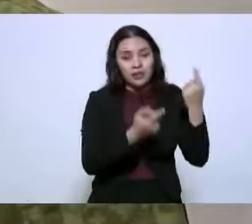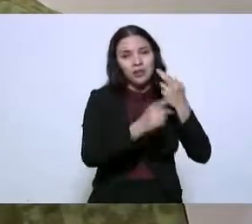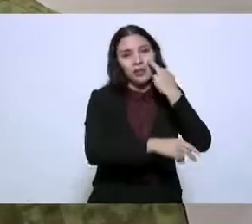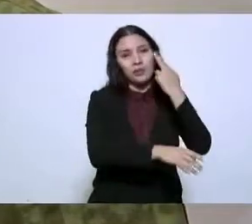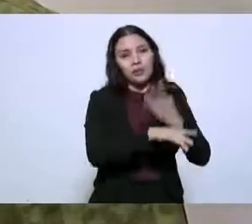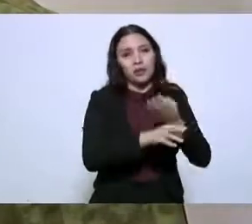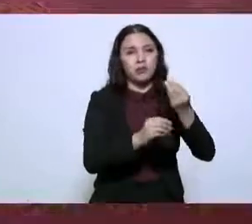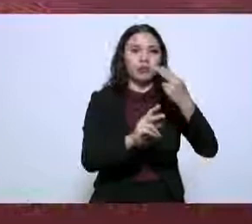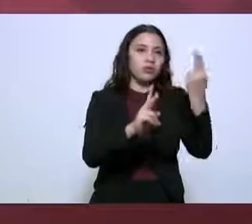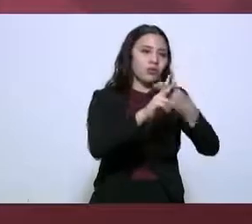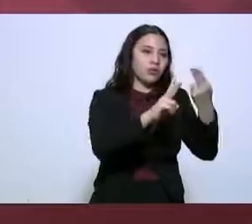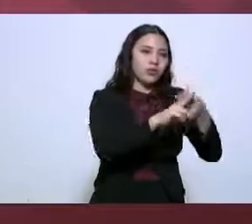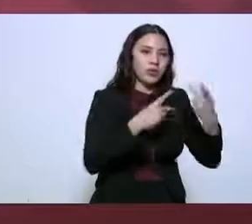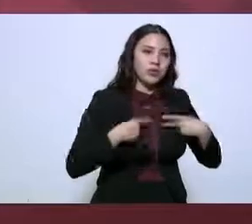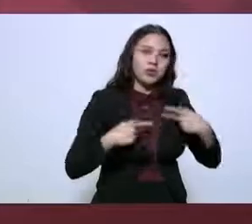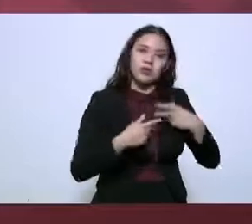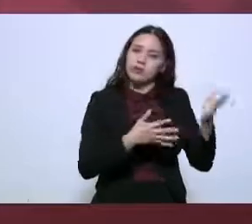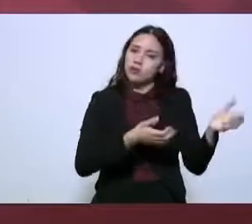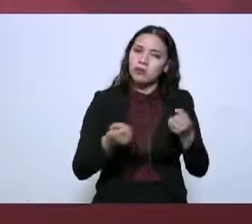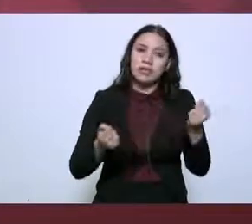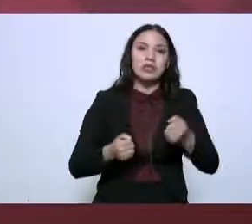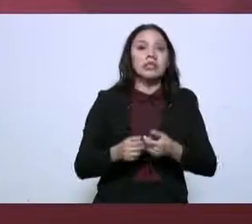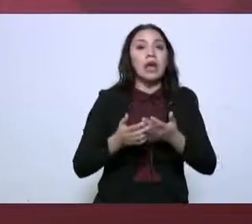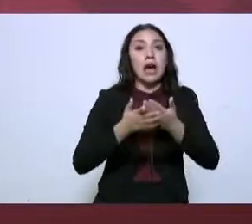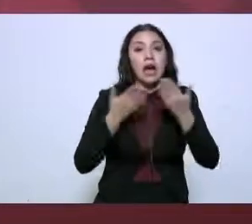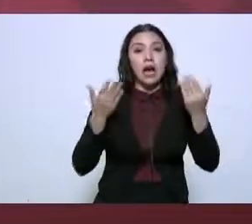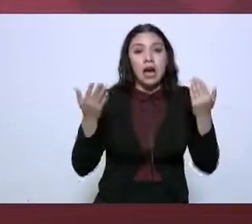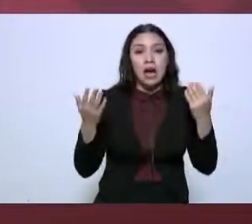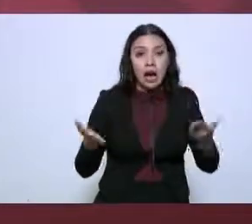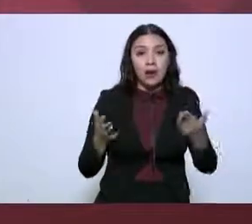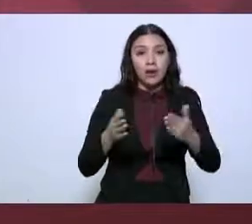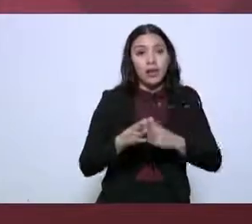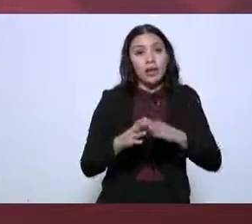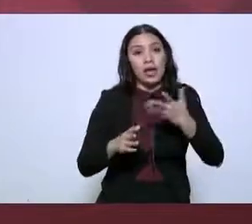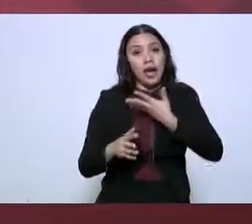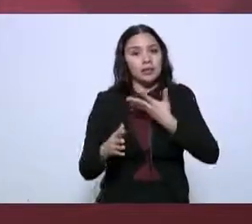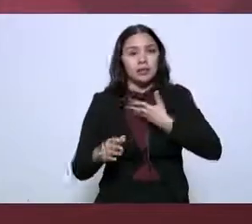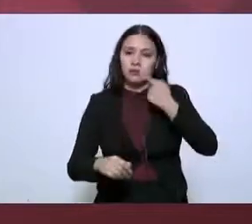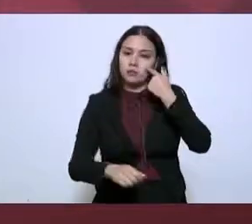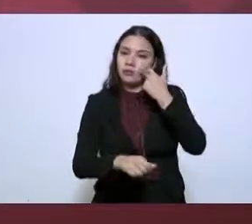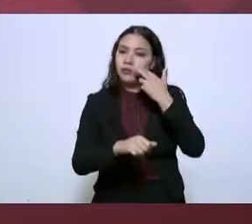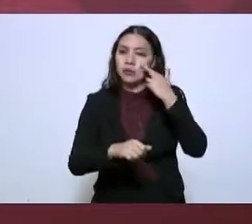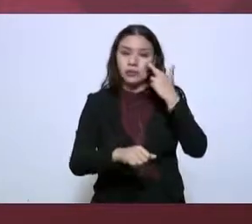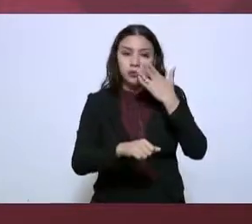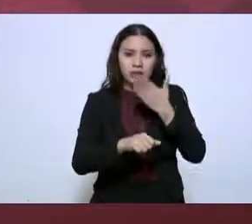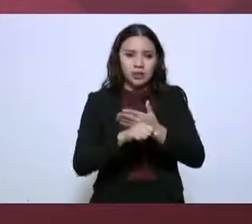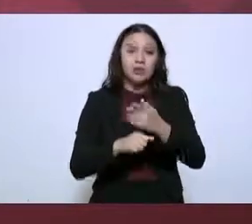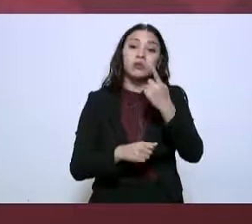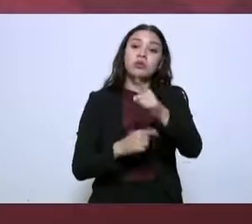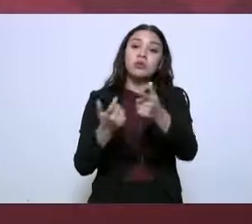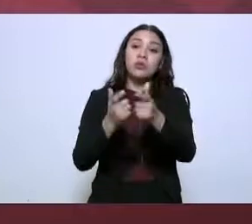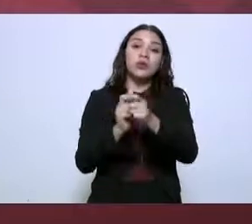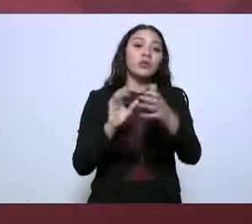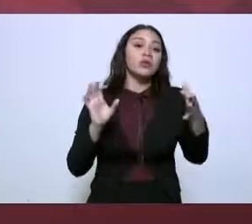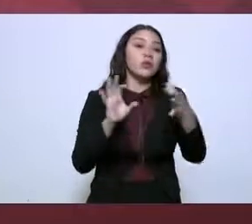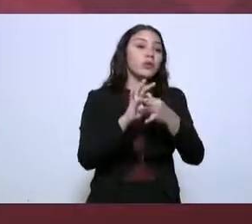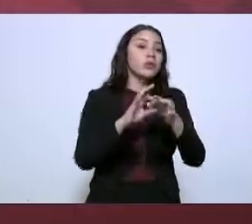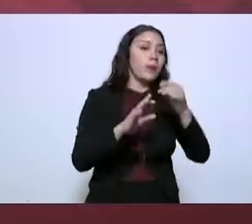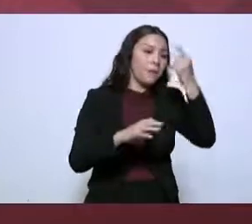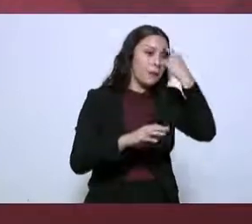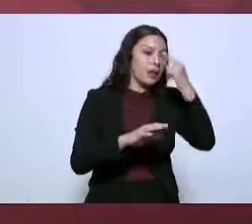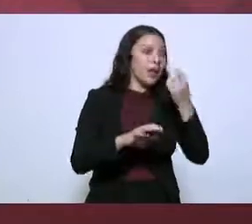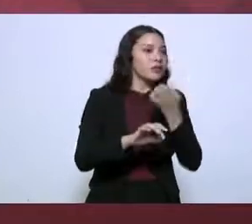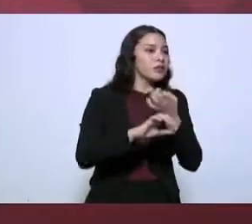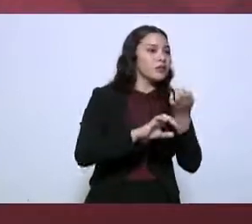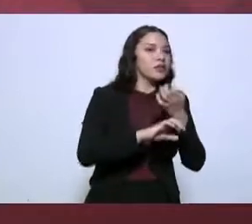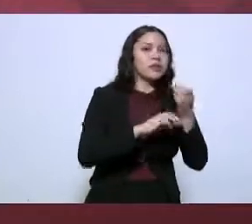presentándose en las áreas. Es decir, obligar a los mandos territoriales a coordinarse con las autoridades para ser más eficientes